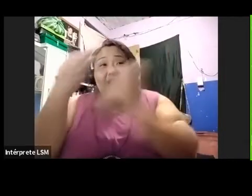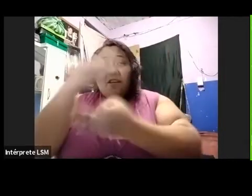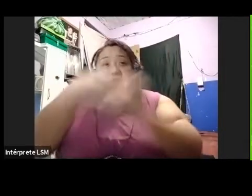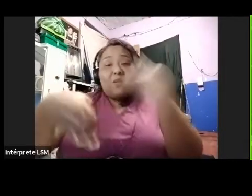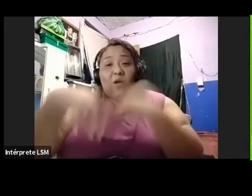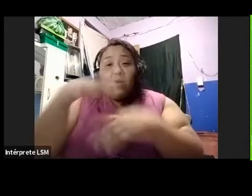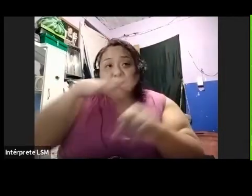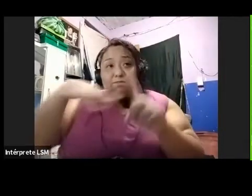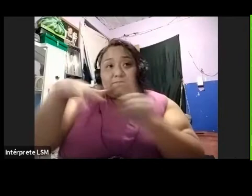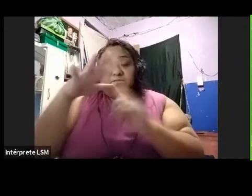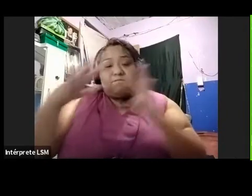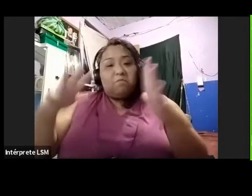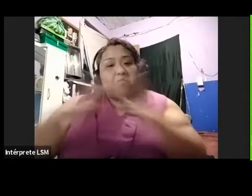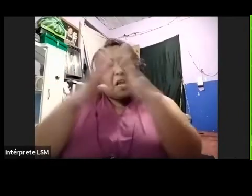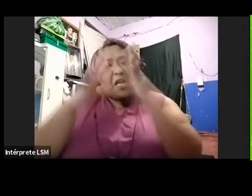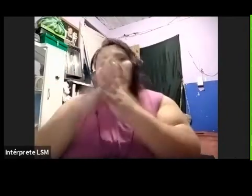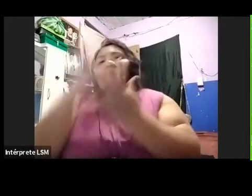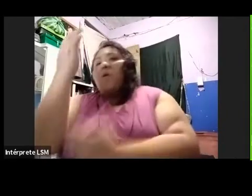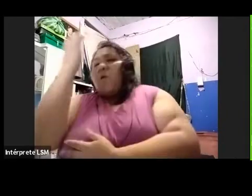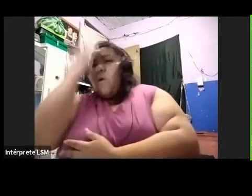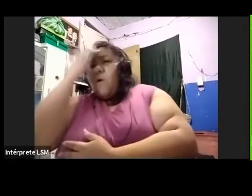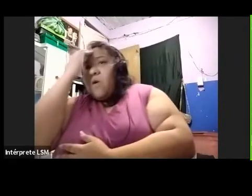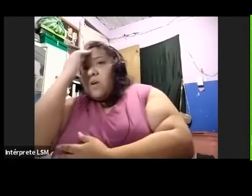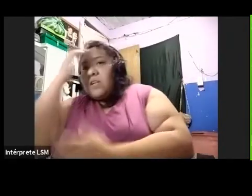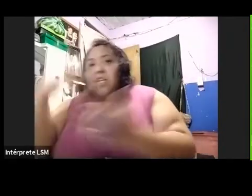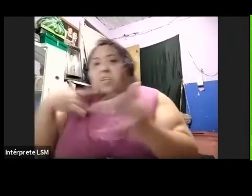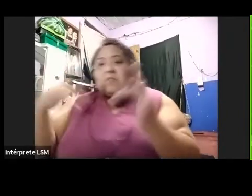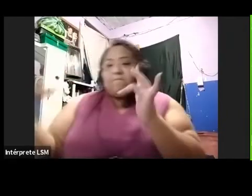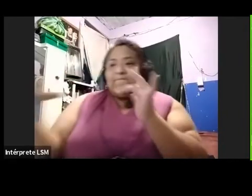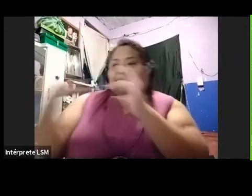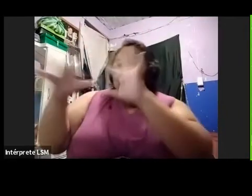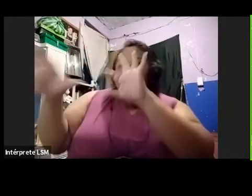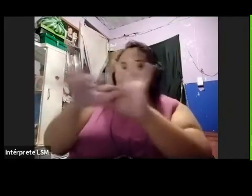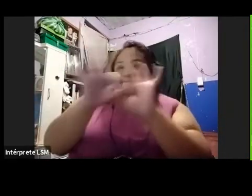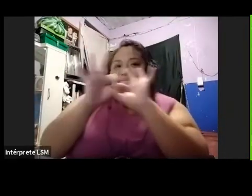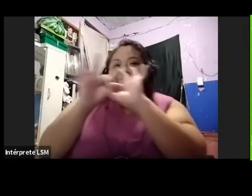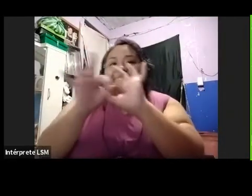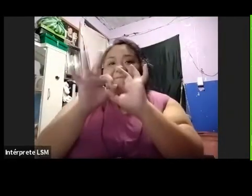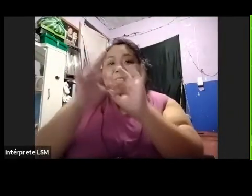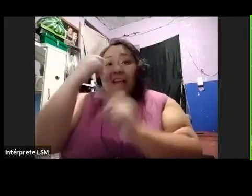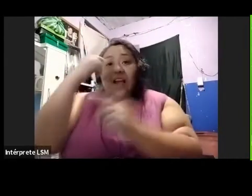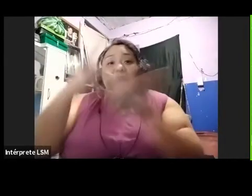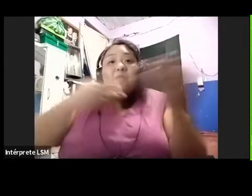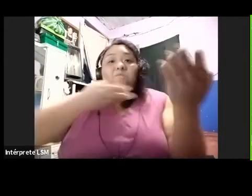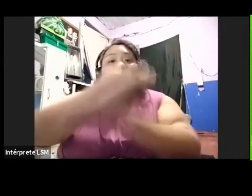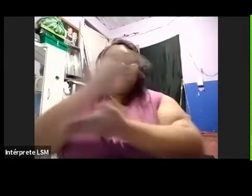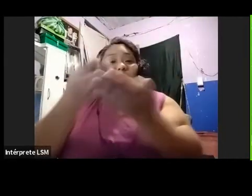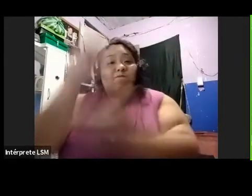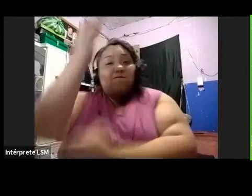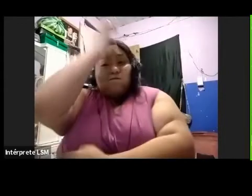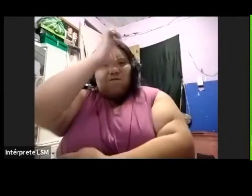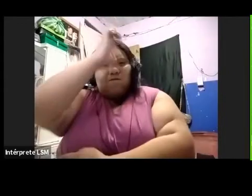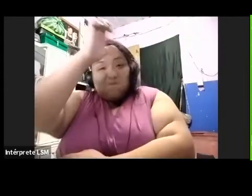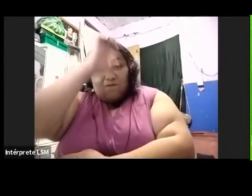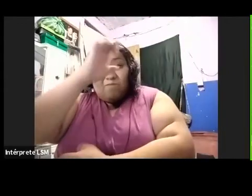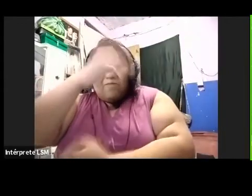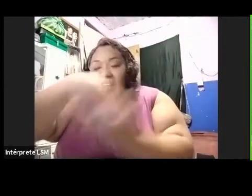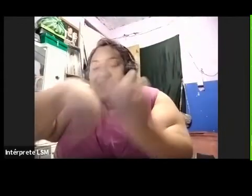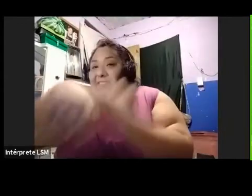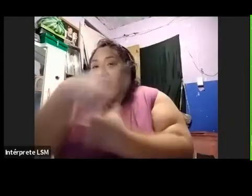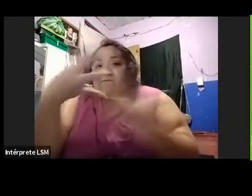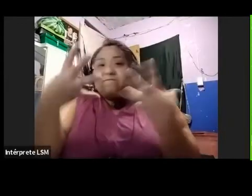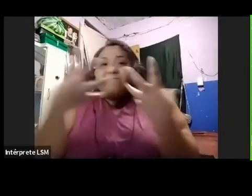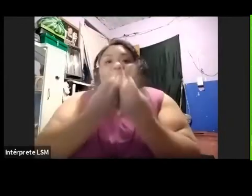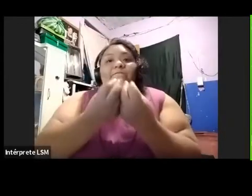conocernos, para conectarnos, para compartir experiencias y pues bueno, finalmente ir